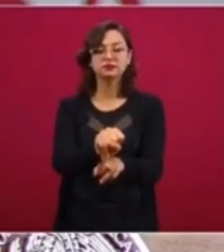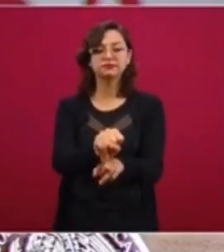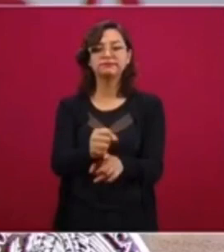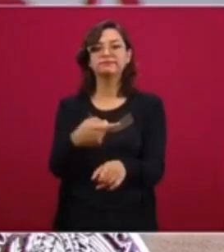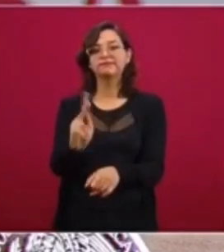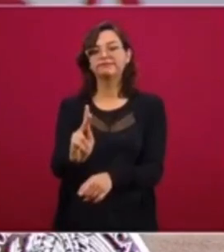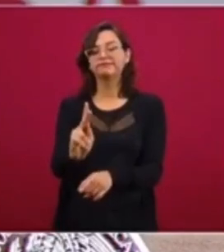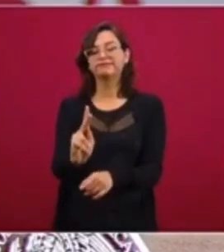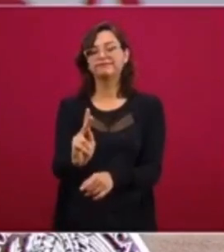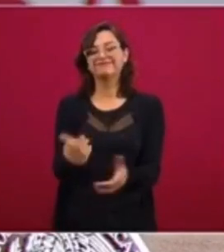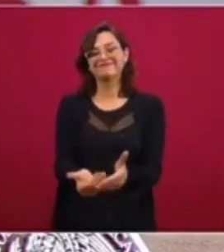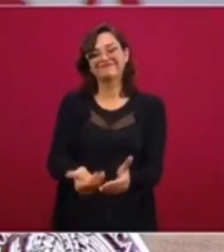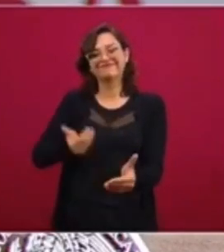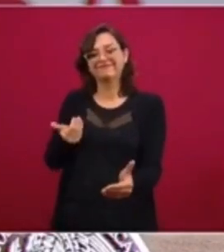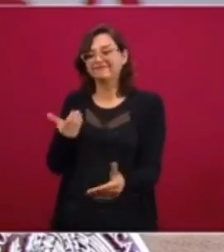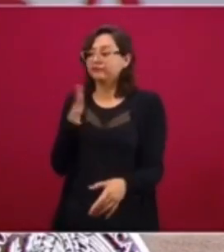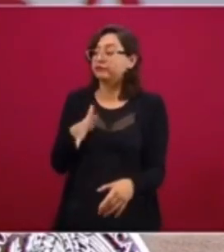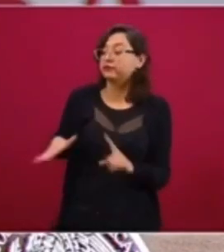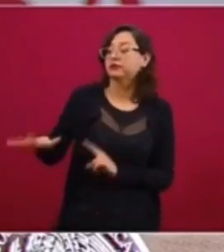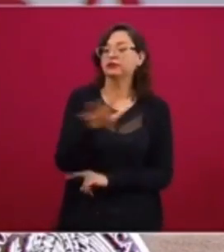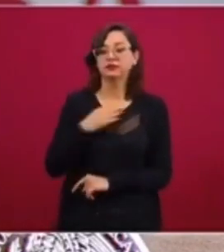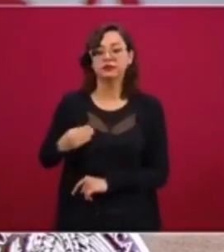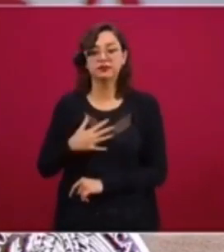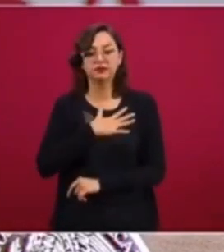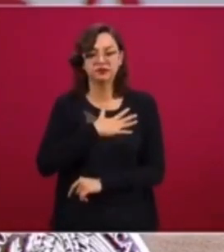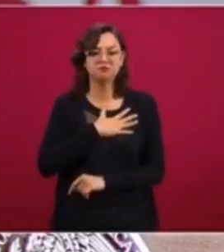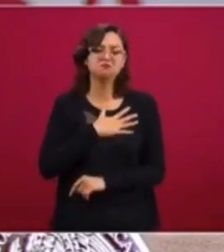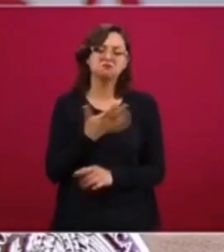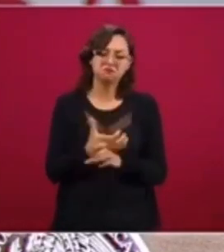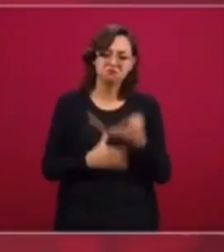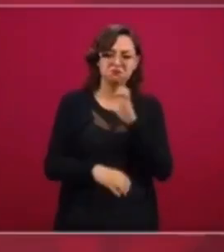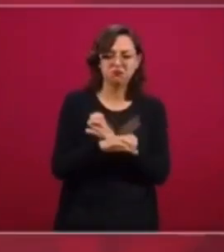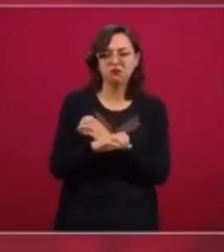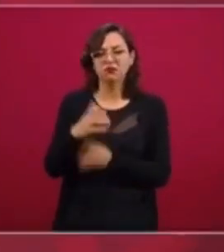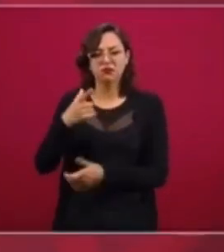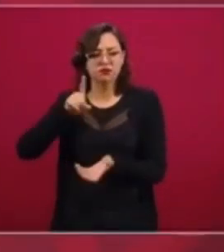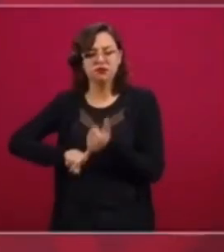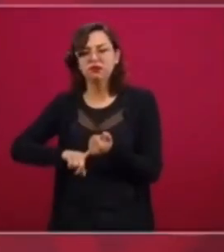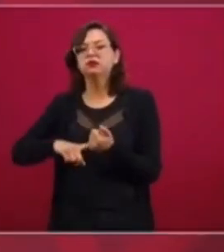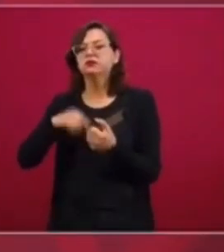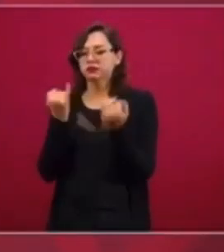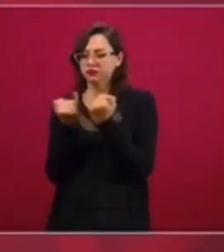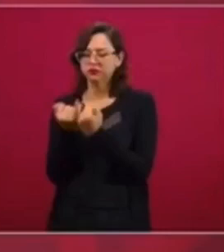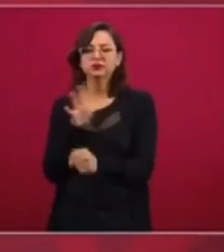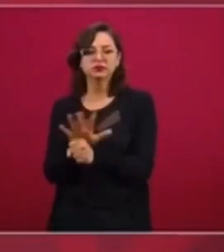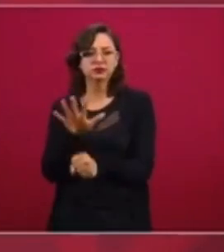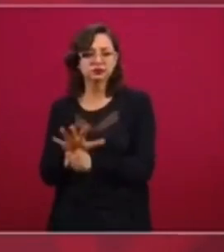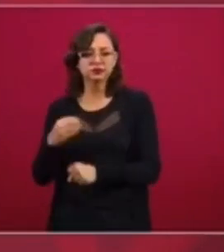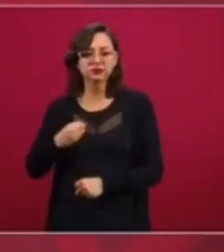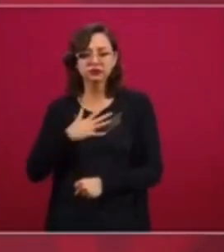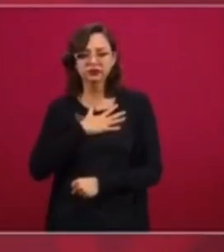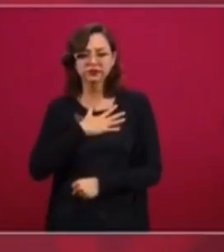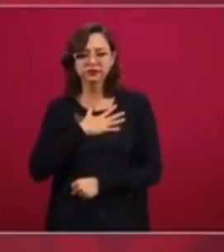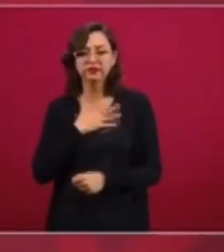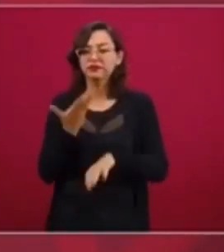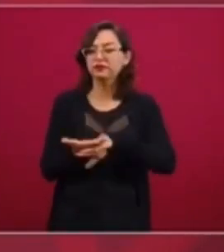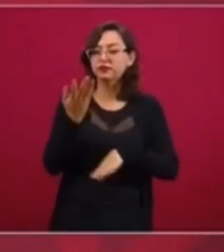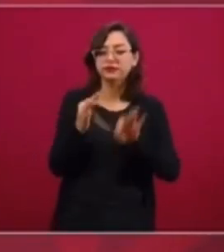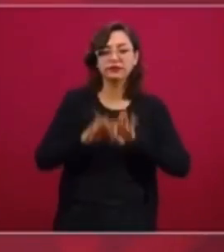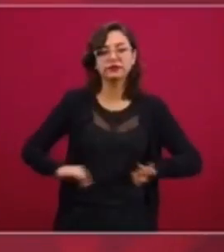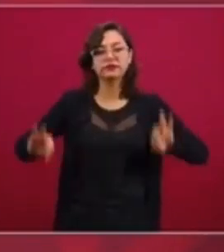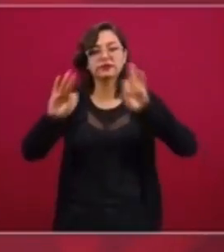procurando que haya bienestar material y bienestar del alma. Es muy importante